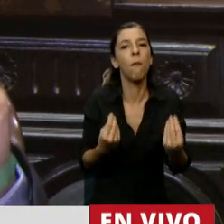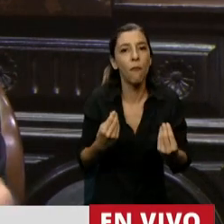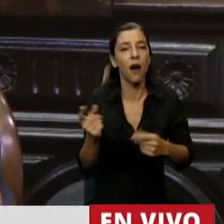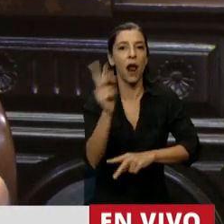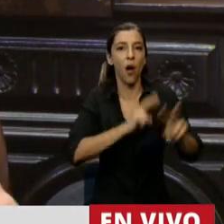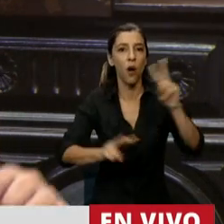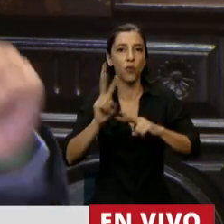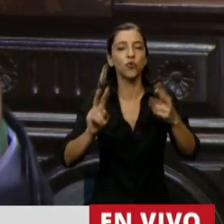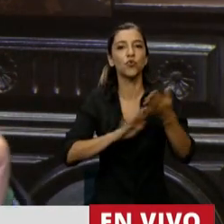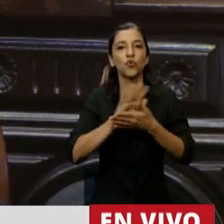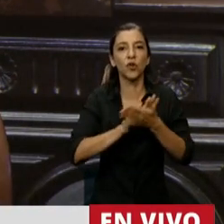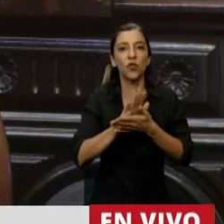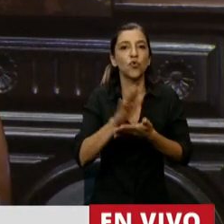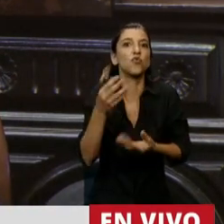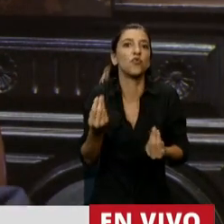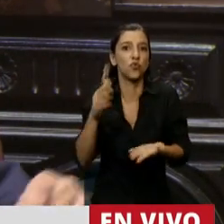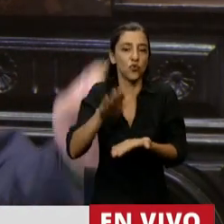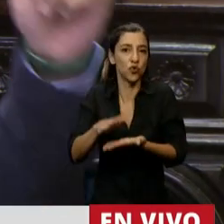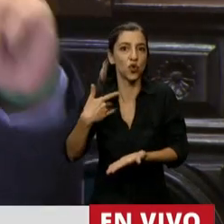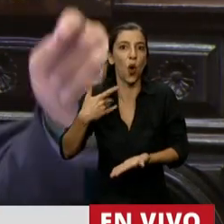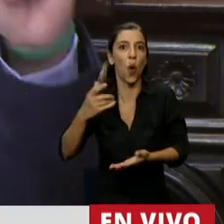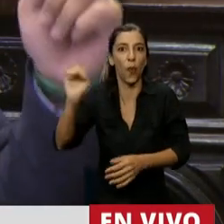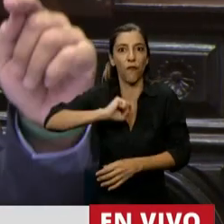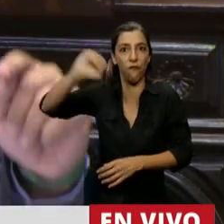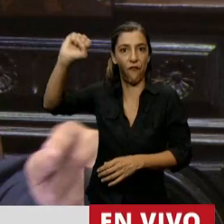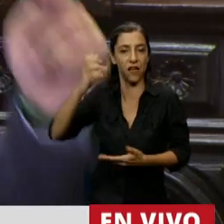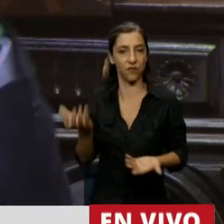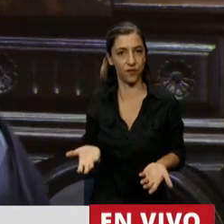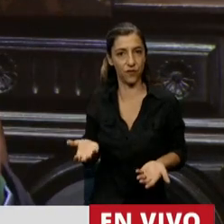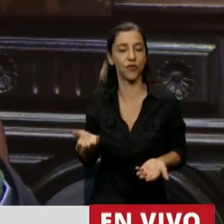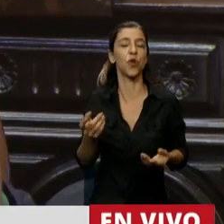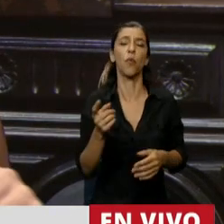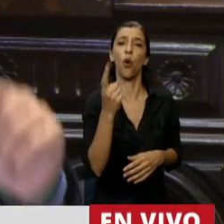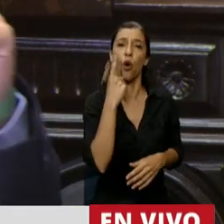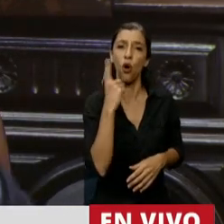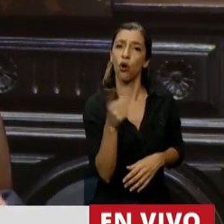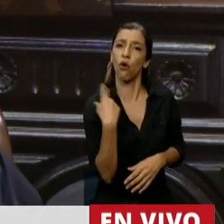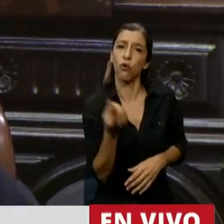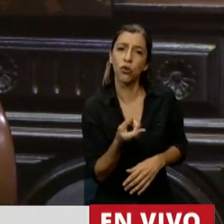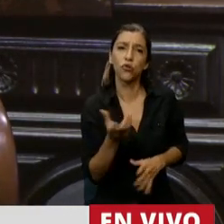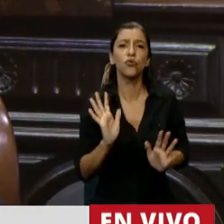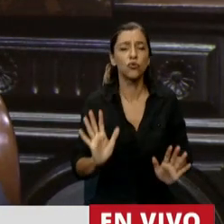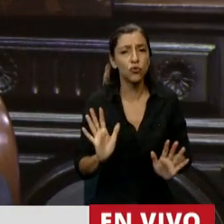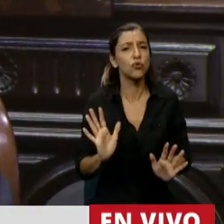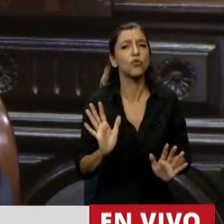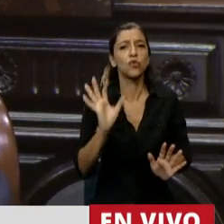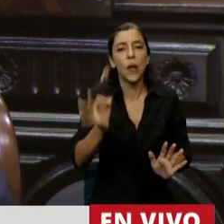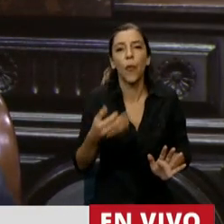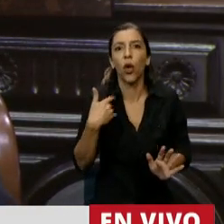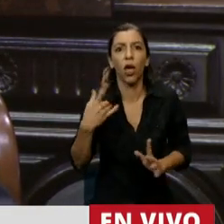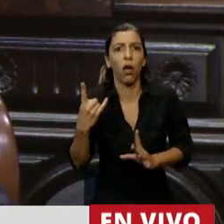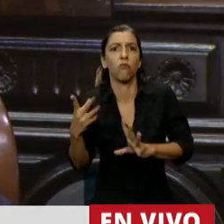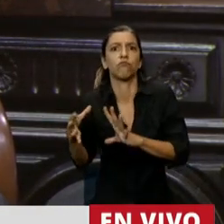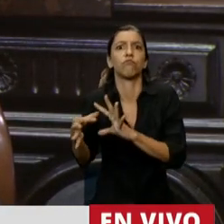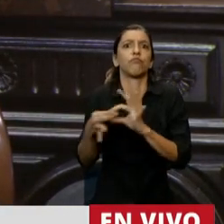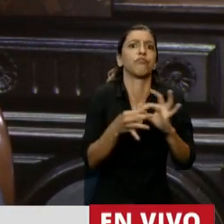efectos negativos de la inflación, pero que no debe vincularse estricta y necesariamente con